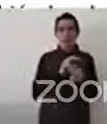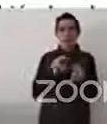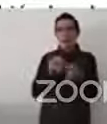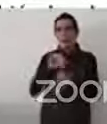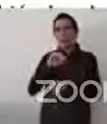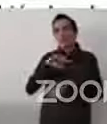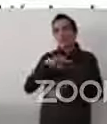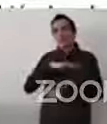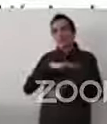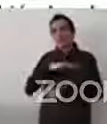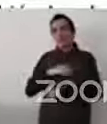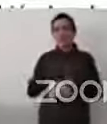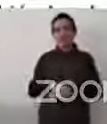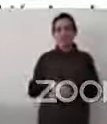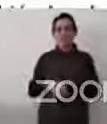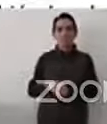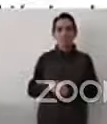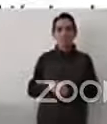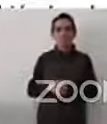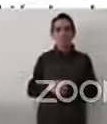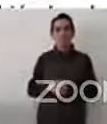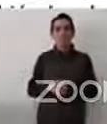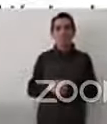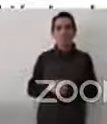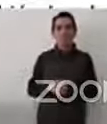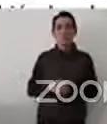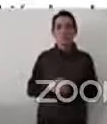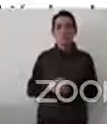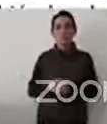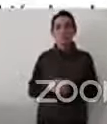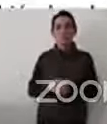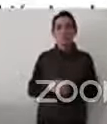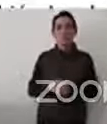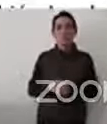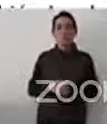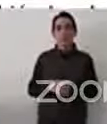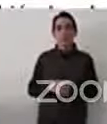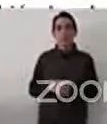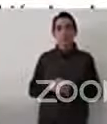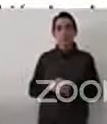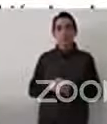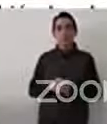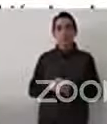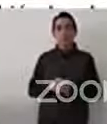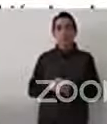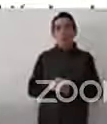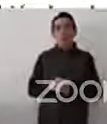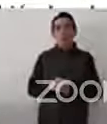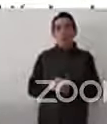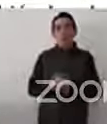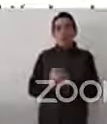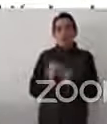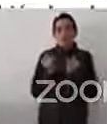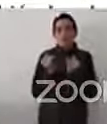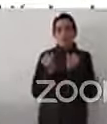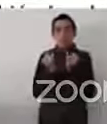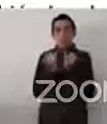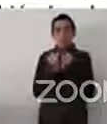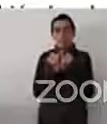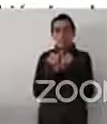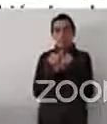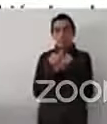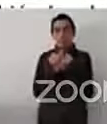Y la definición, obviamente, de persona afrodescendiente tiene que ver con la trata transatlántica, de esclavizados,